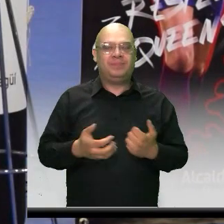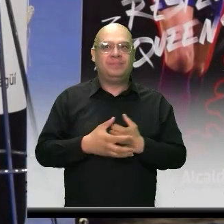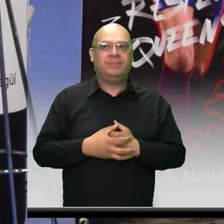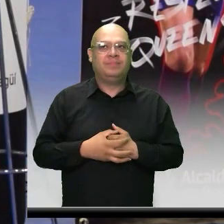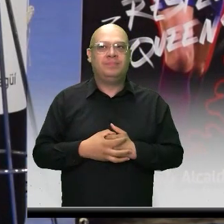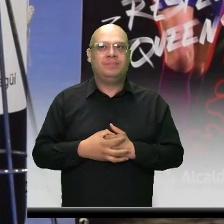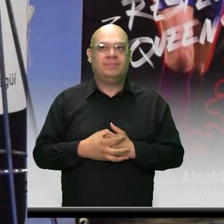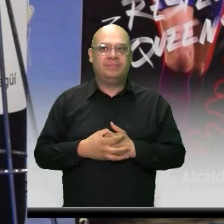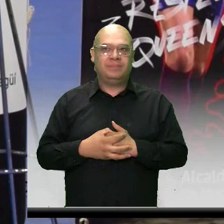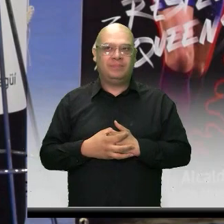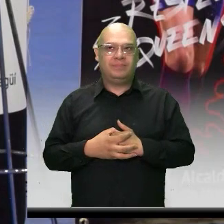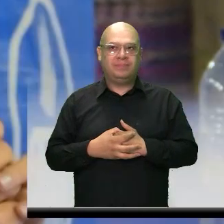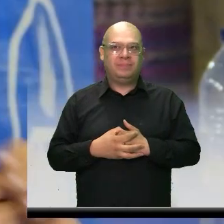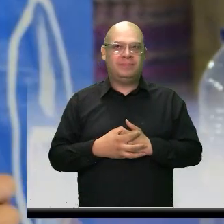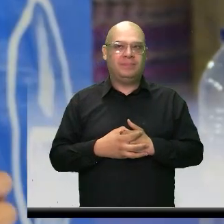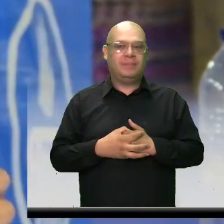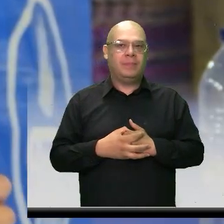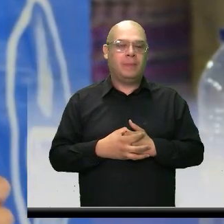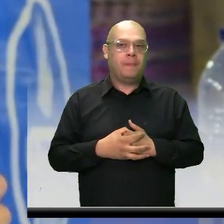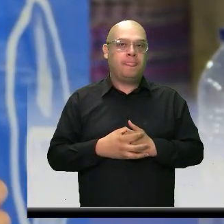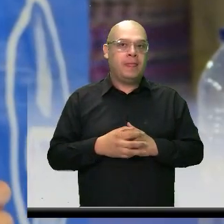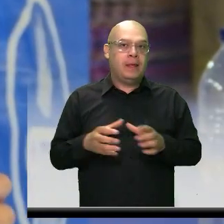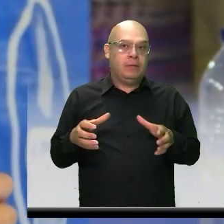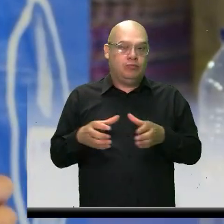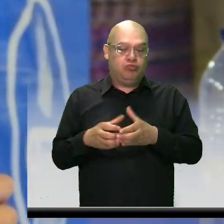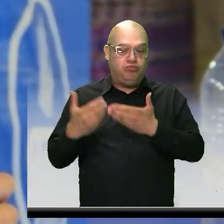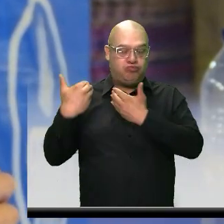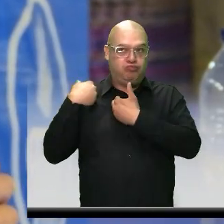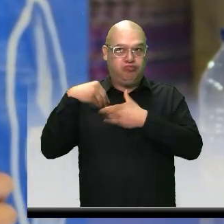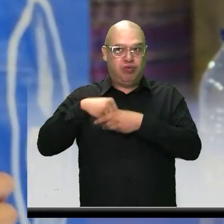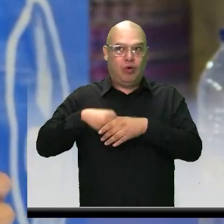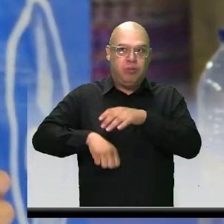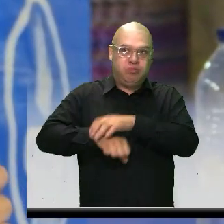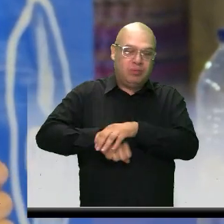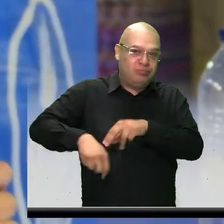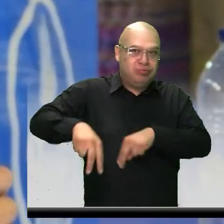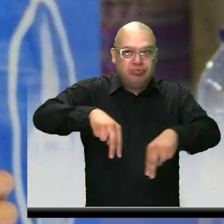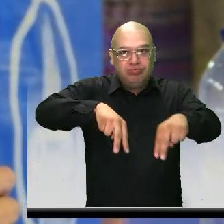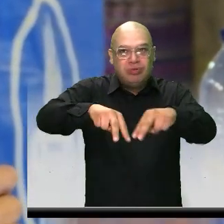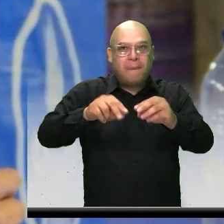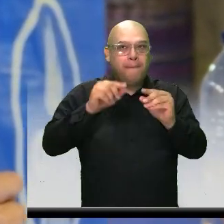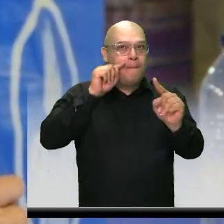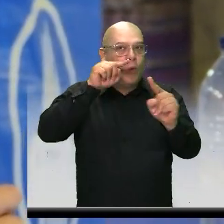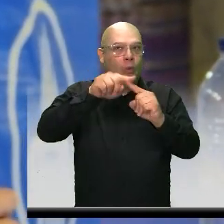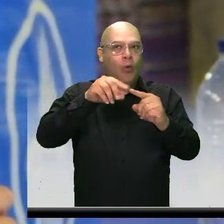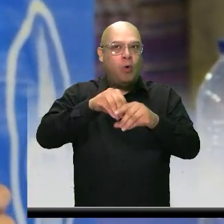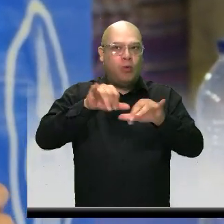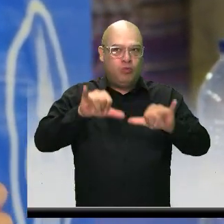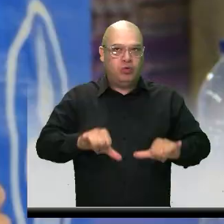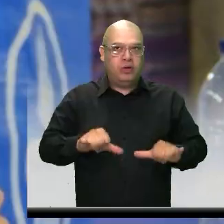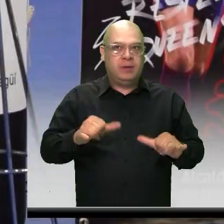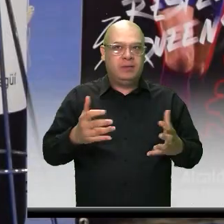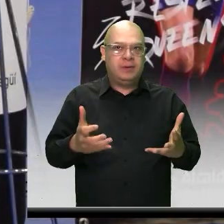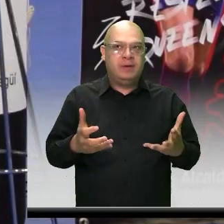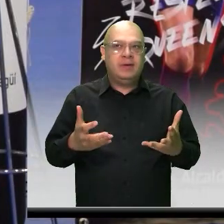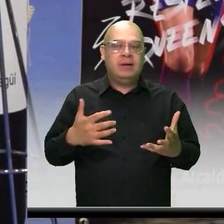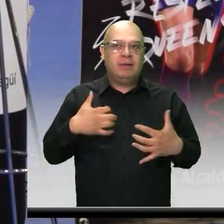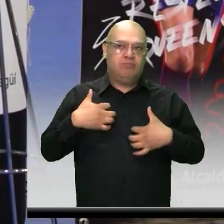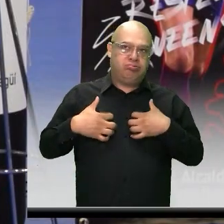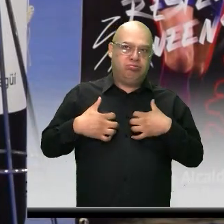Nuestra función, aparte de jugar, también es, si así nos nace y tenemos esas inquietudes,